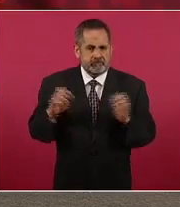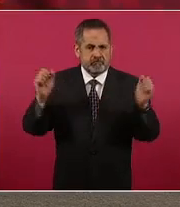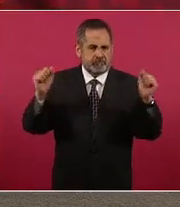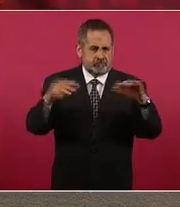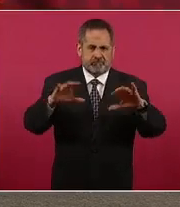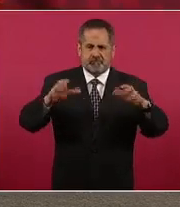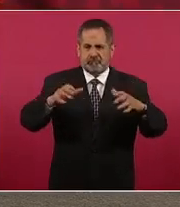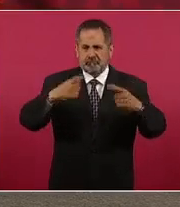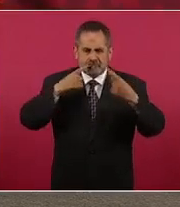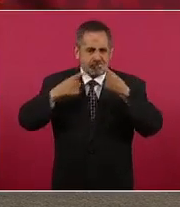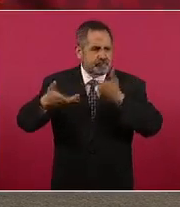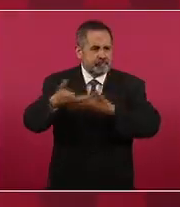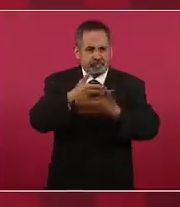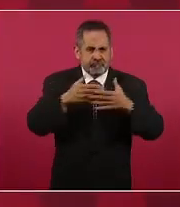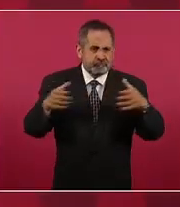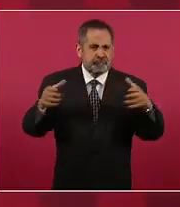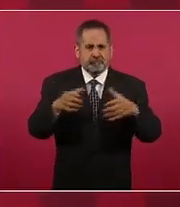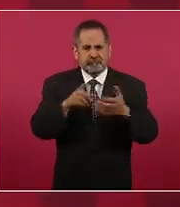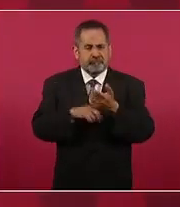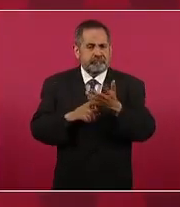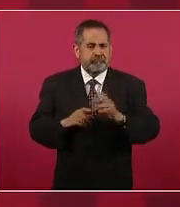igual pero por